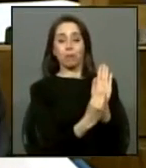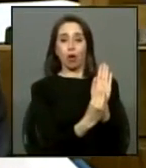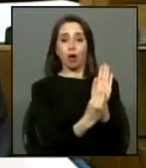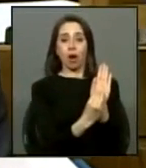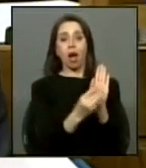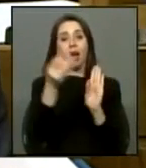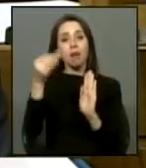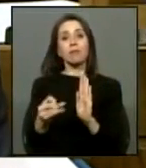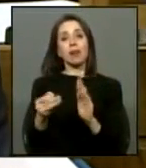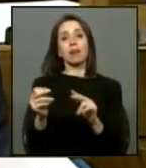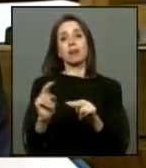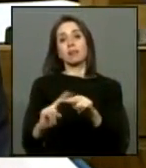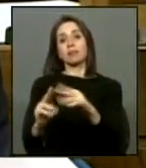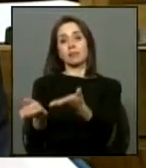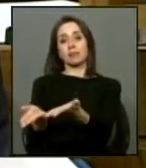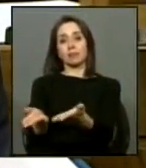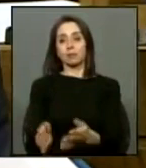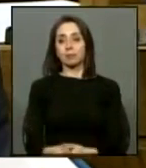realmente es